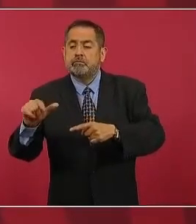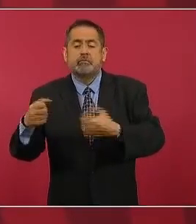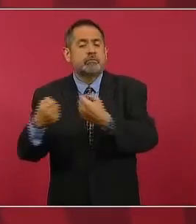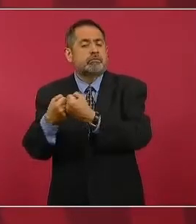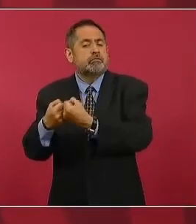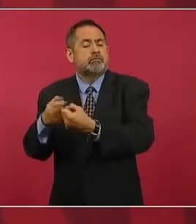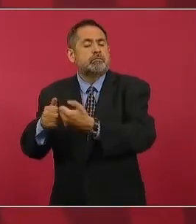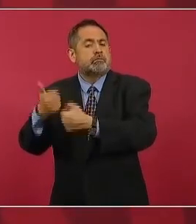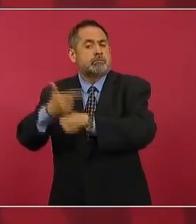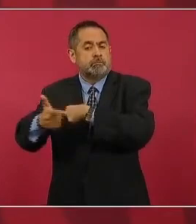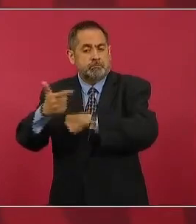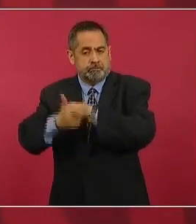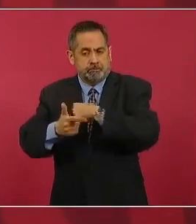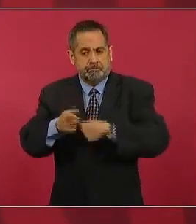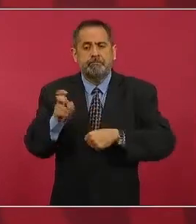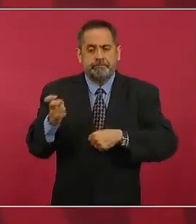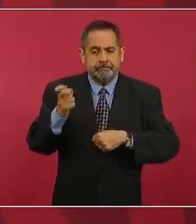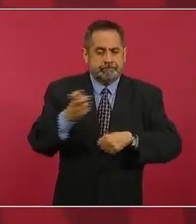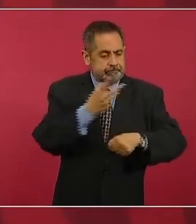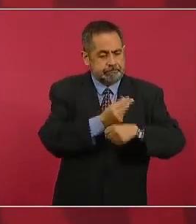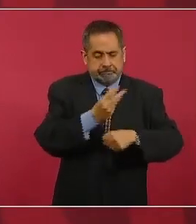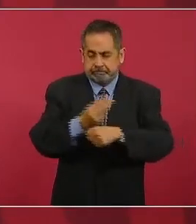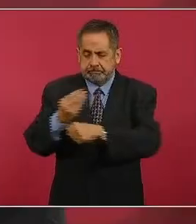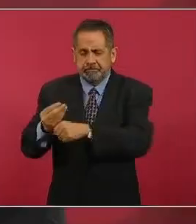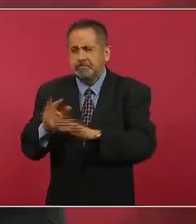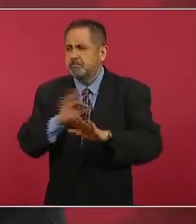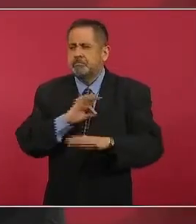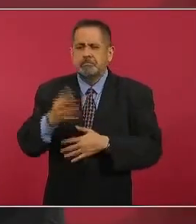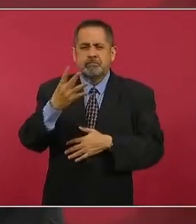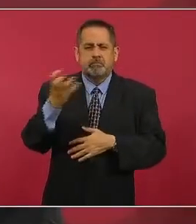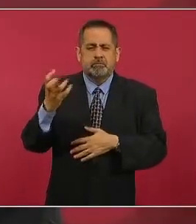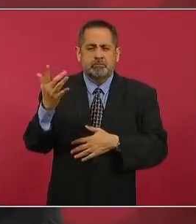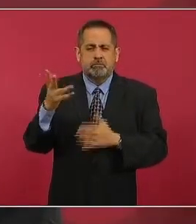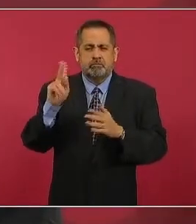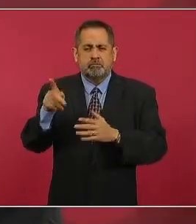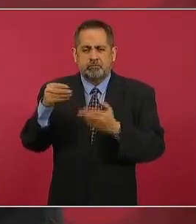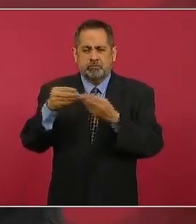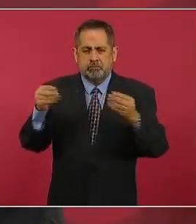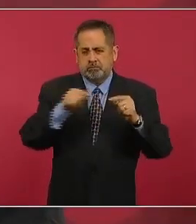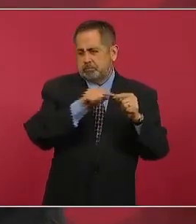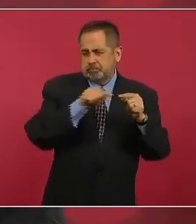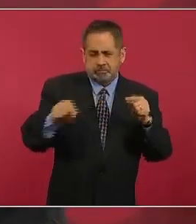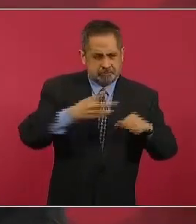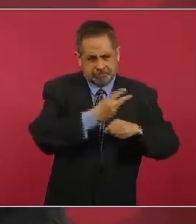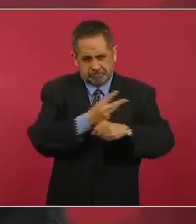frontera con Guatemala como 450 kilómetros estamos